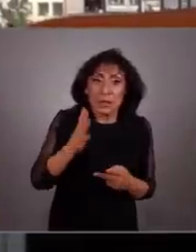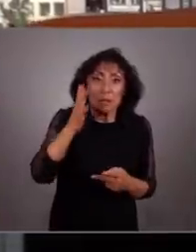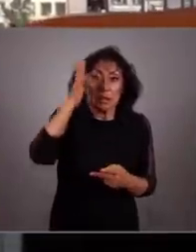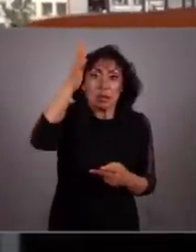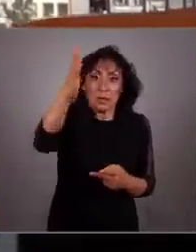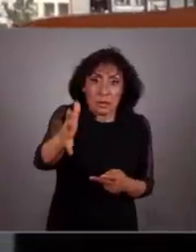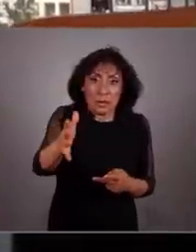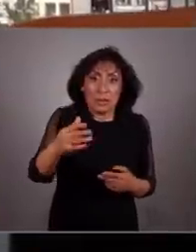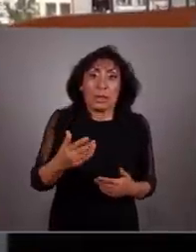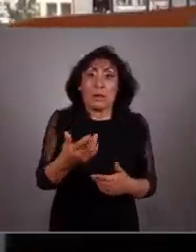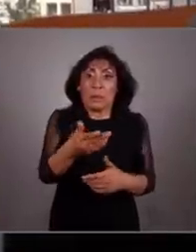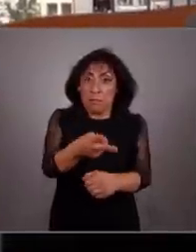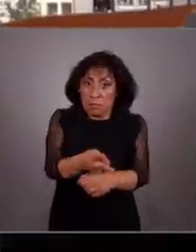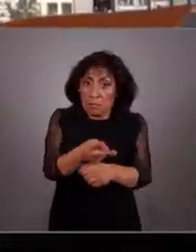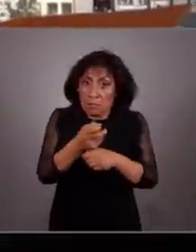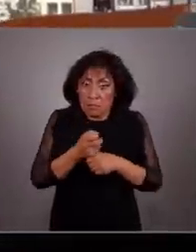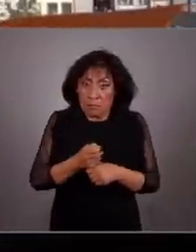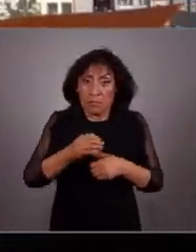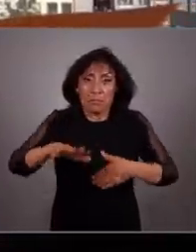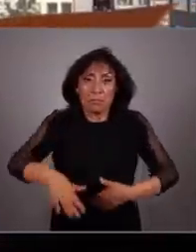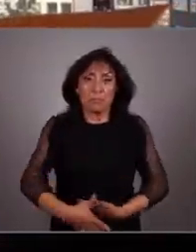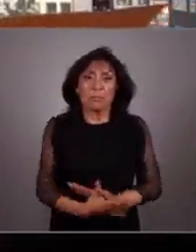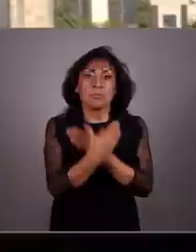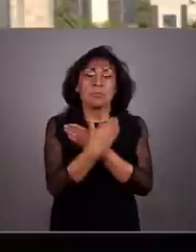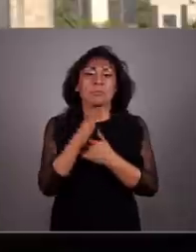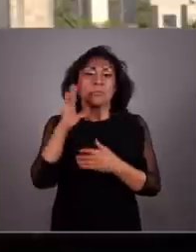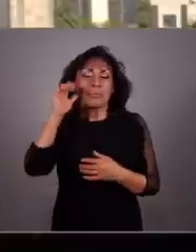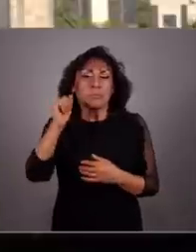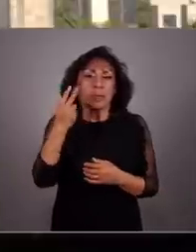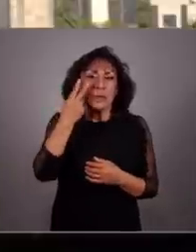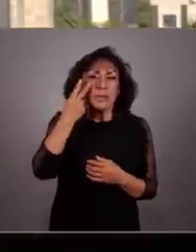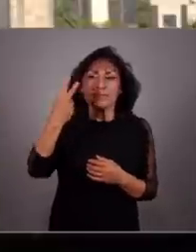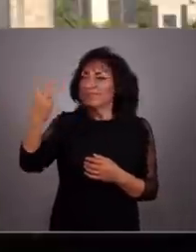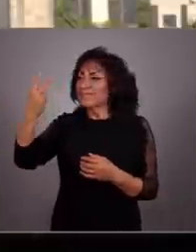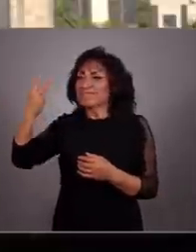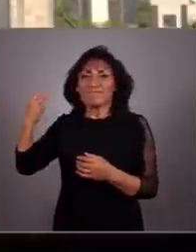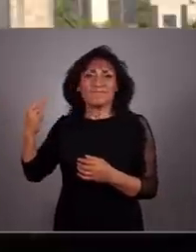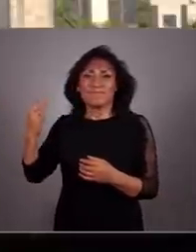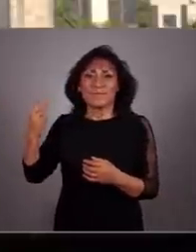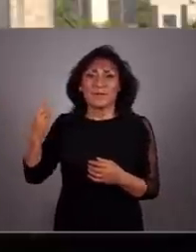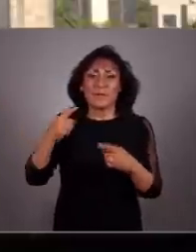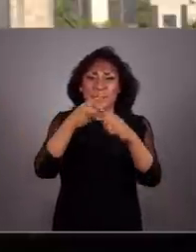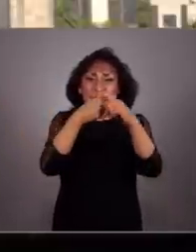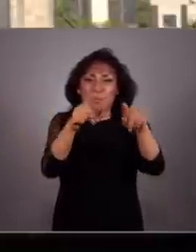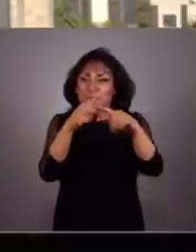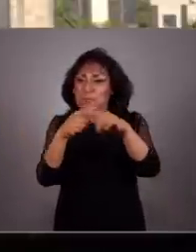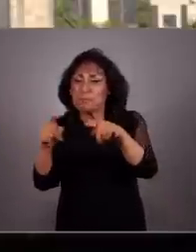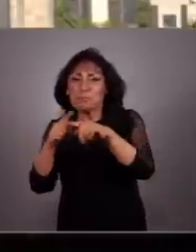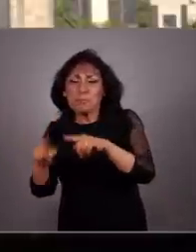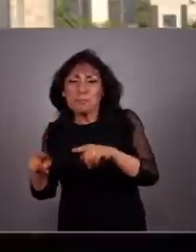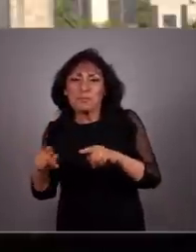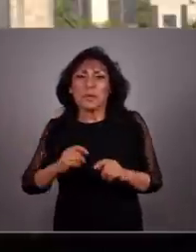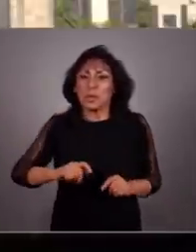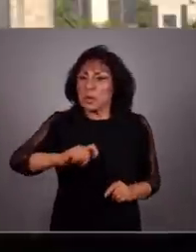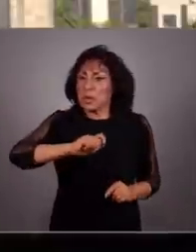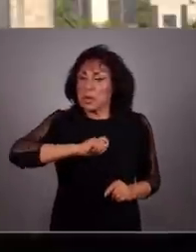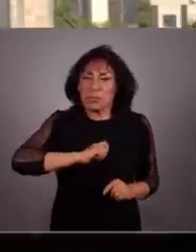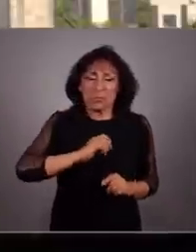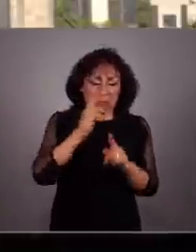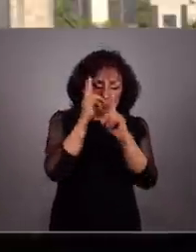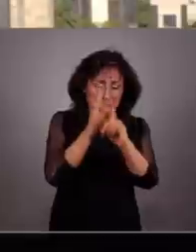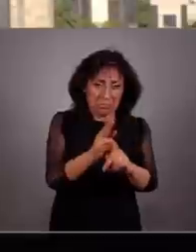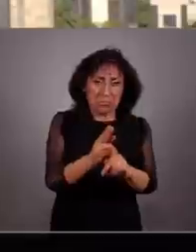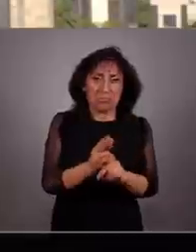convoca Movimiento Ciudadano no ve al pasado. Es plural y diversa. Honra nuestra identidad.